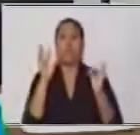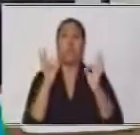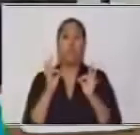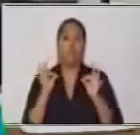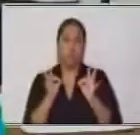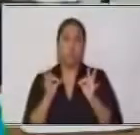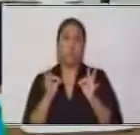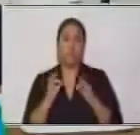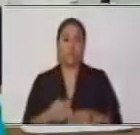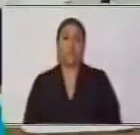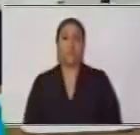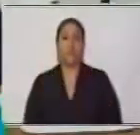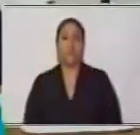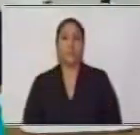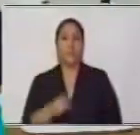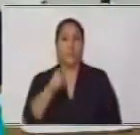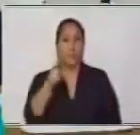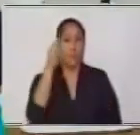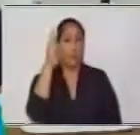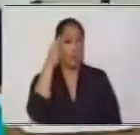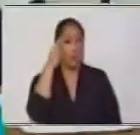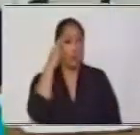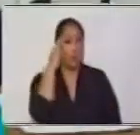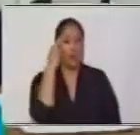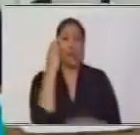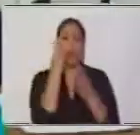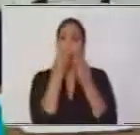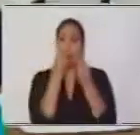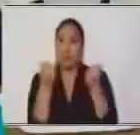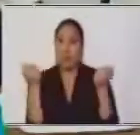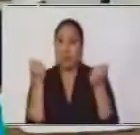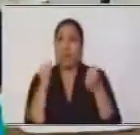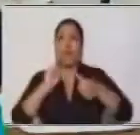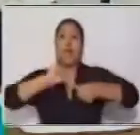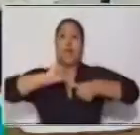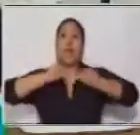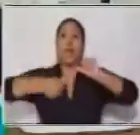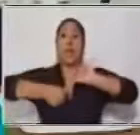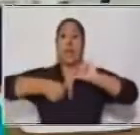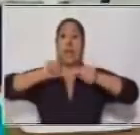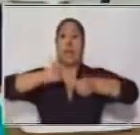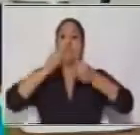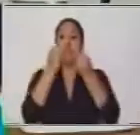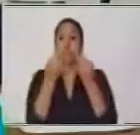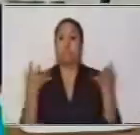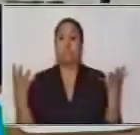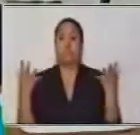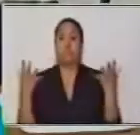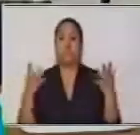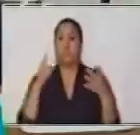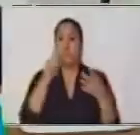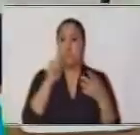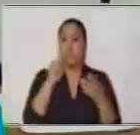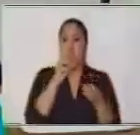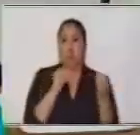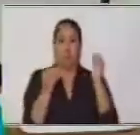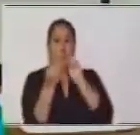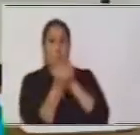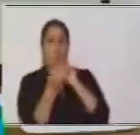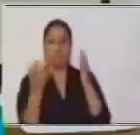recordemos que cada operación aritmética tiene una operación inversa, es decir, lo contrario. ¿Cuál es lo contrario de sumar?